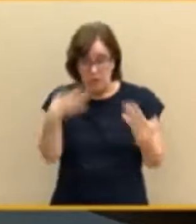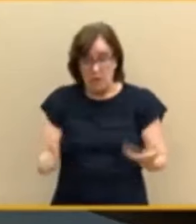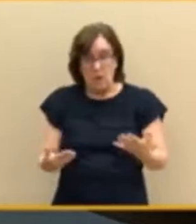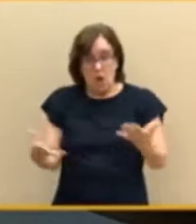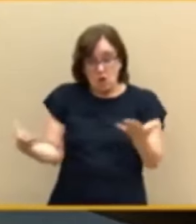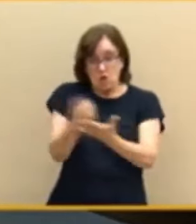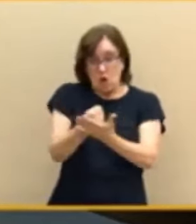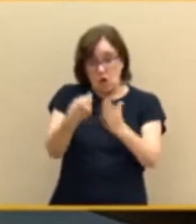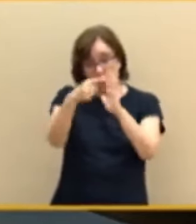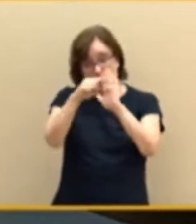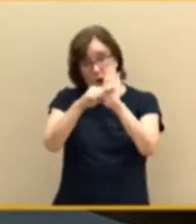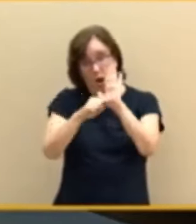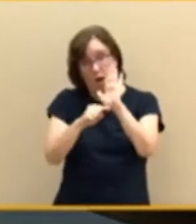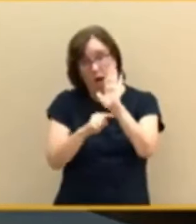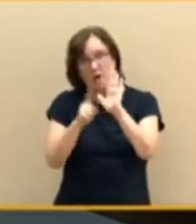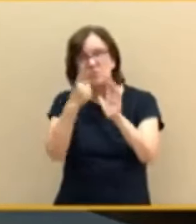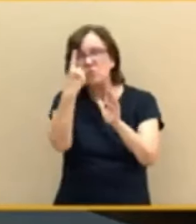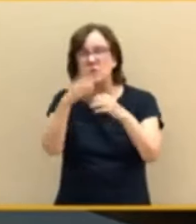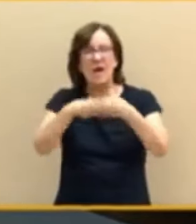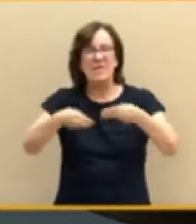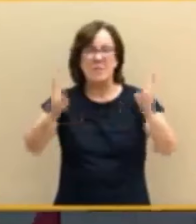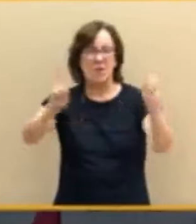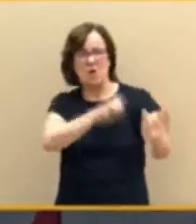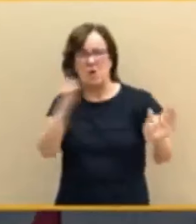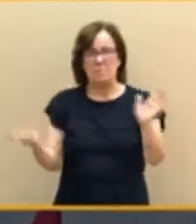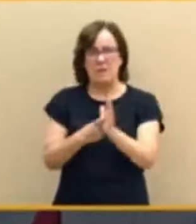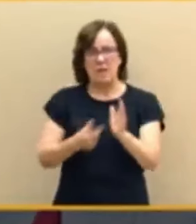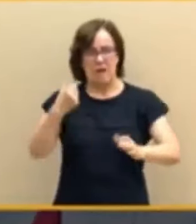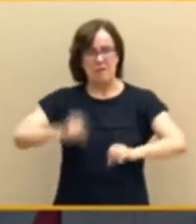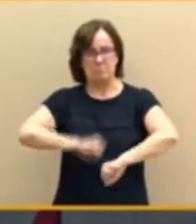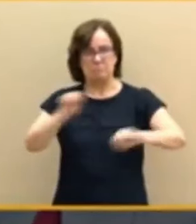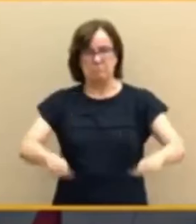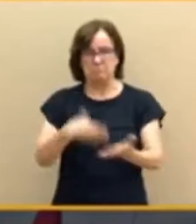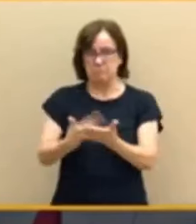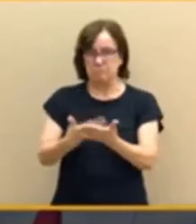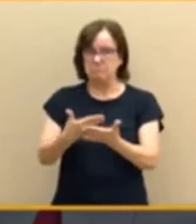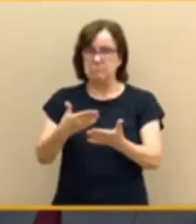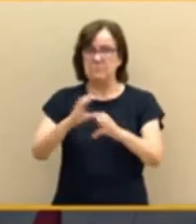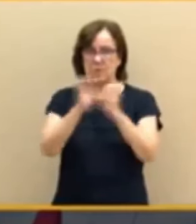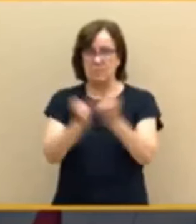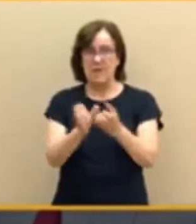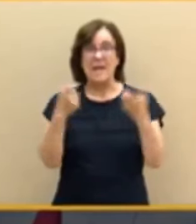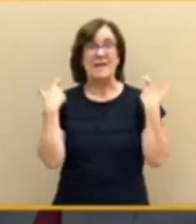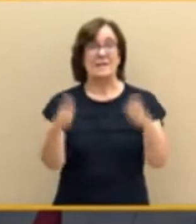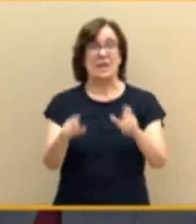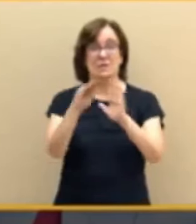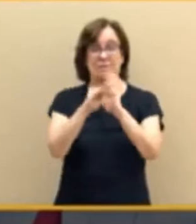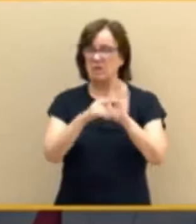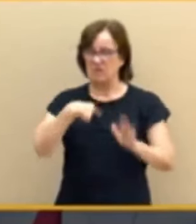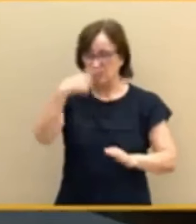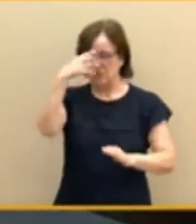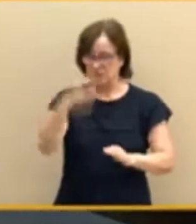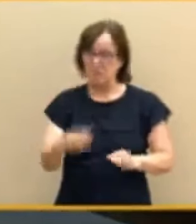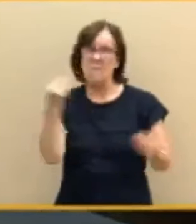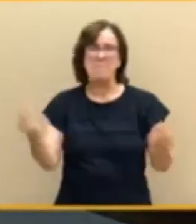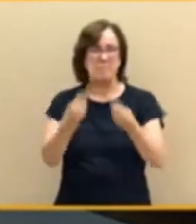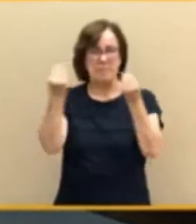más consolidadas del mundo. Clasificación que estoy convencido vamos a mejorar después de haber alcanzado la renovación del Consejo General